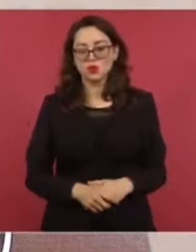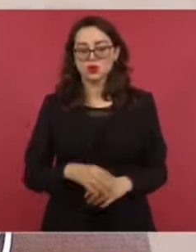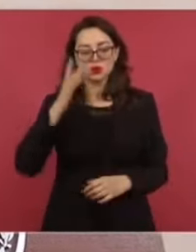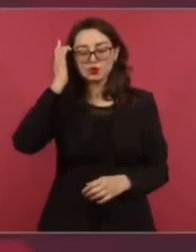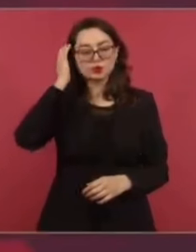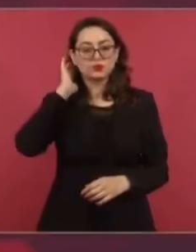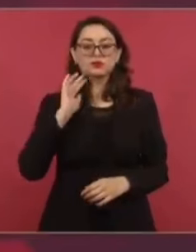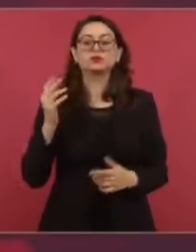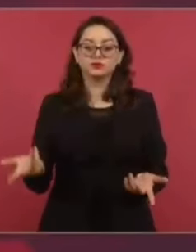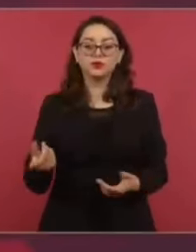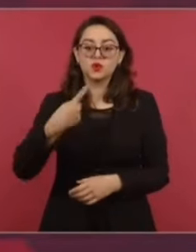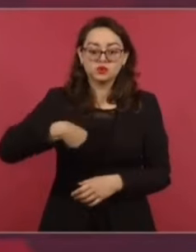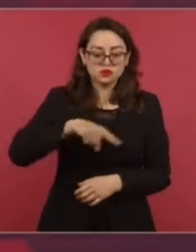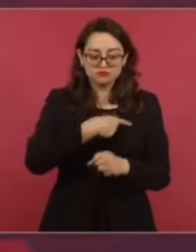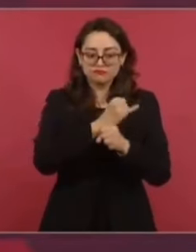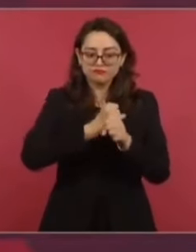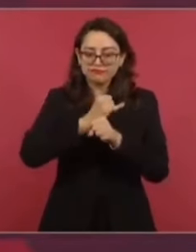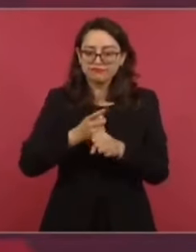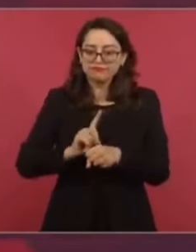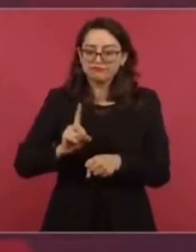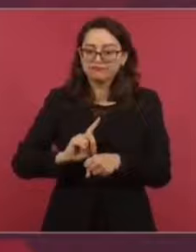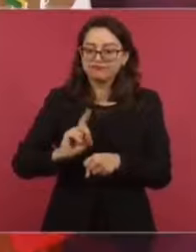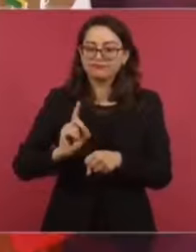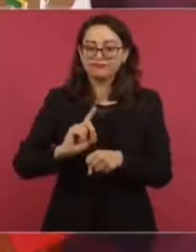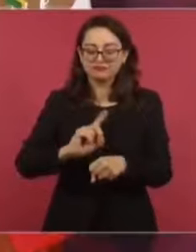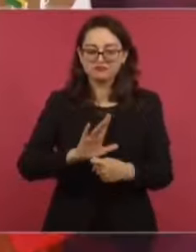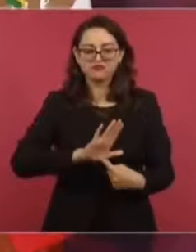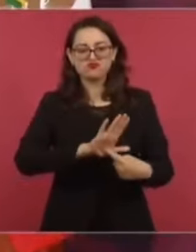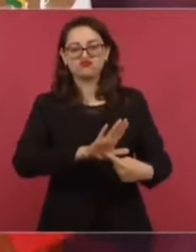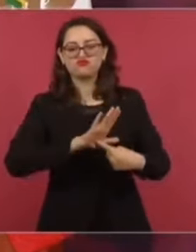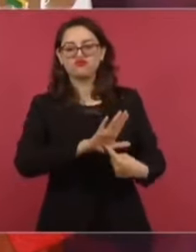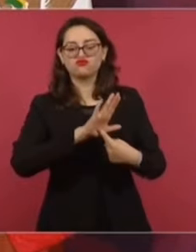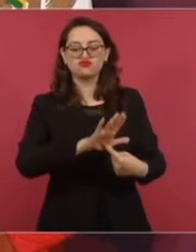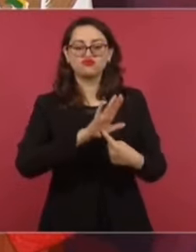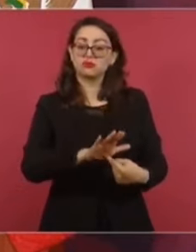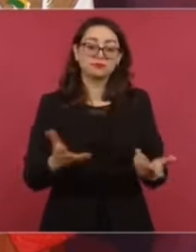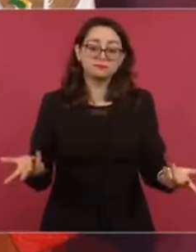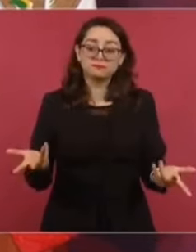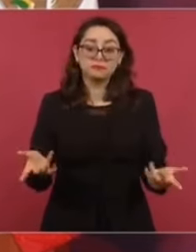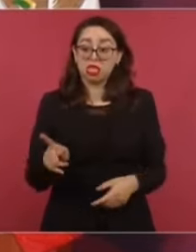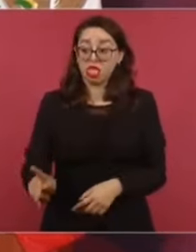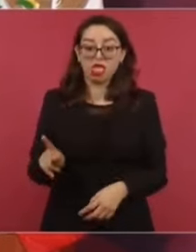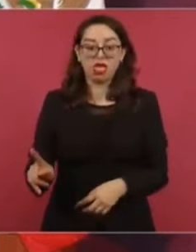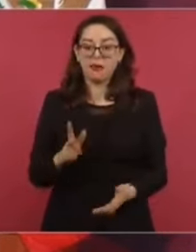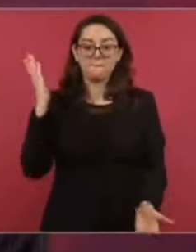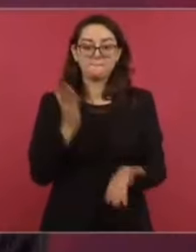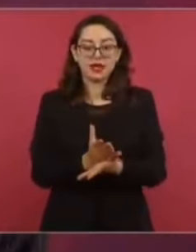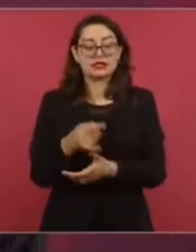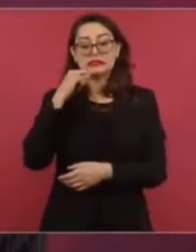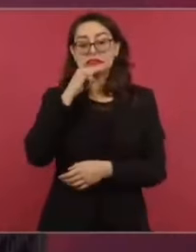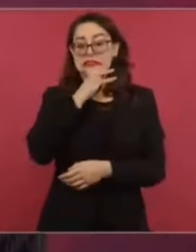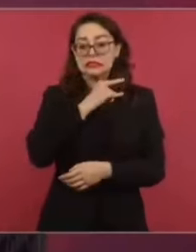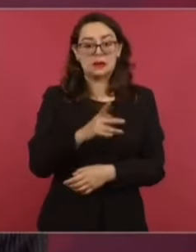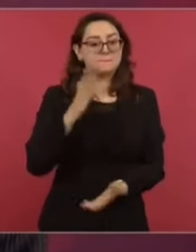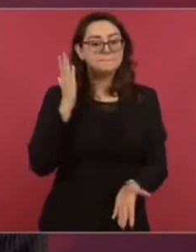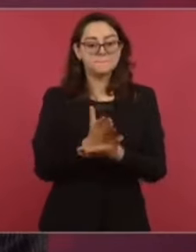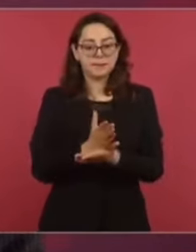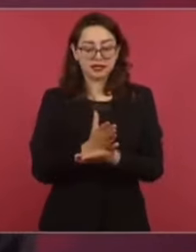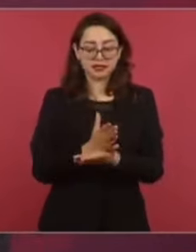Entonces, tenemos que estar enfrentando esto, y ya basta de simulaciones, de hipocresías,